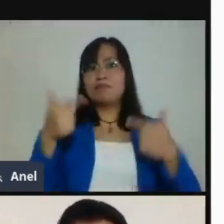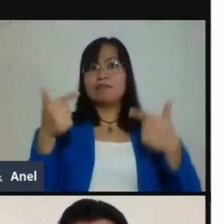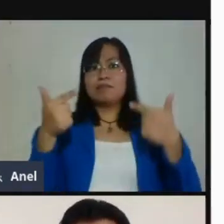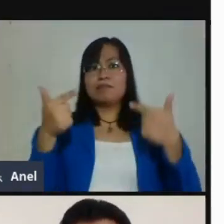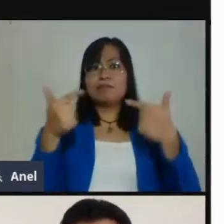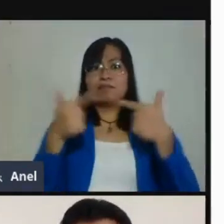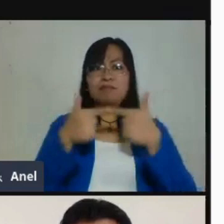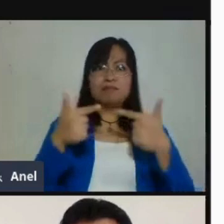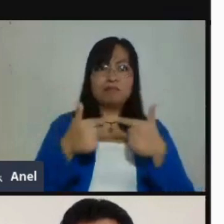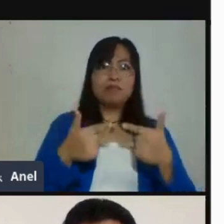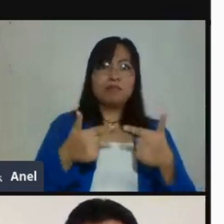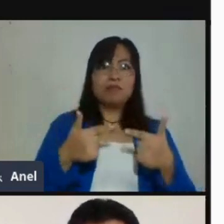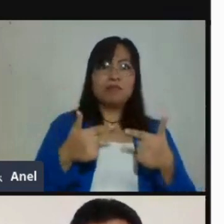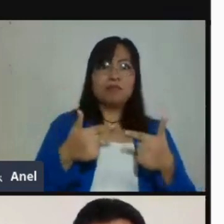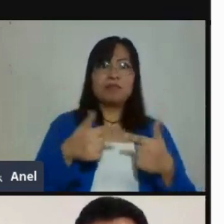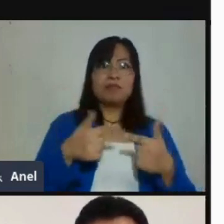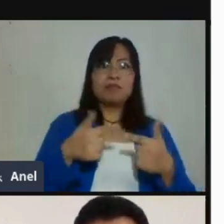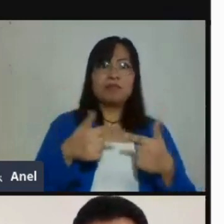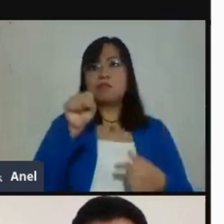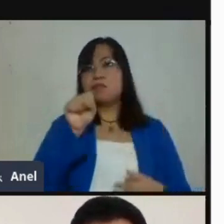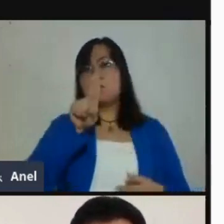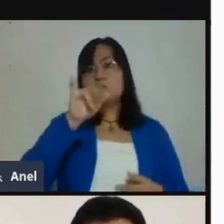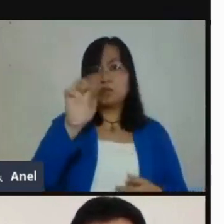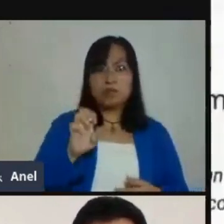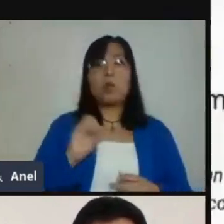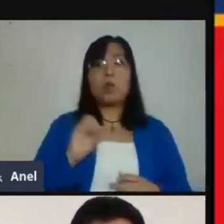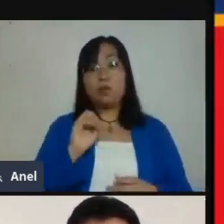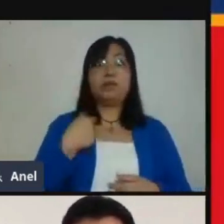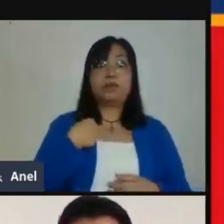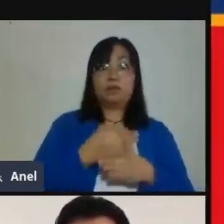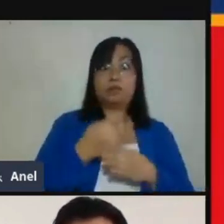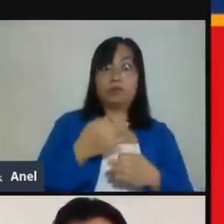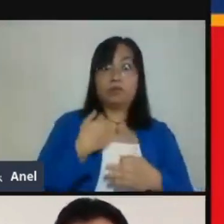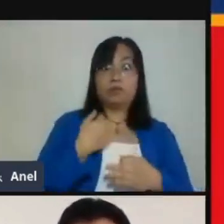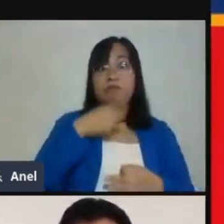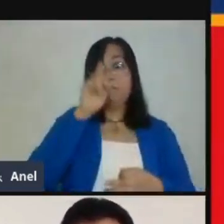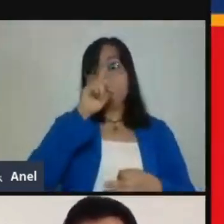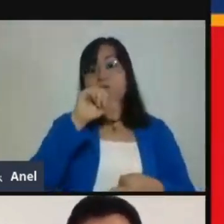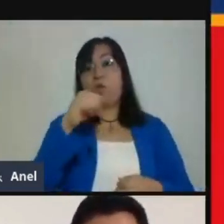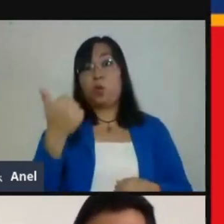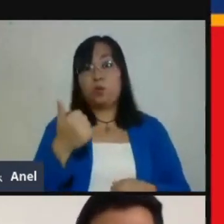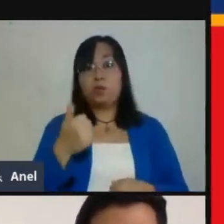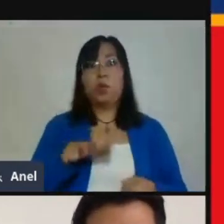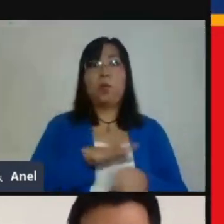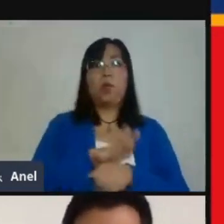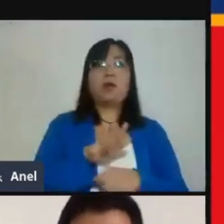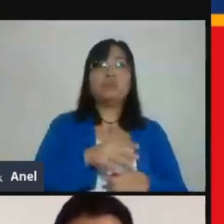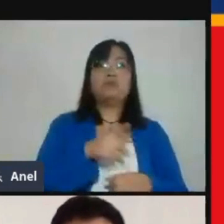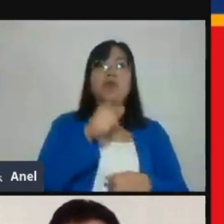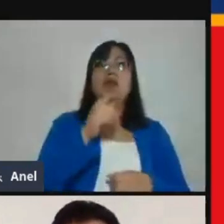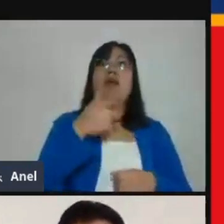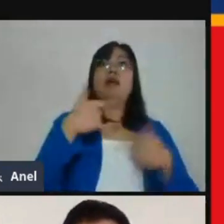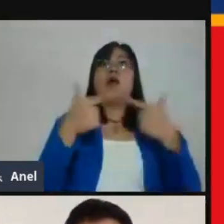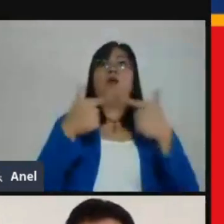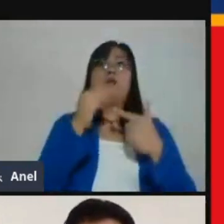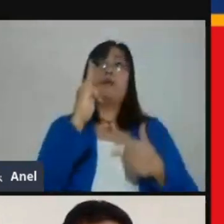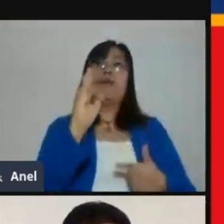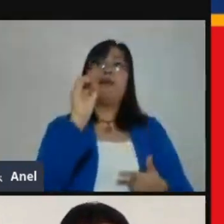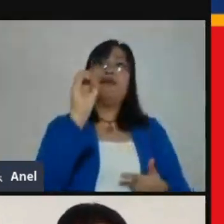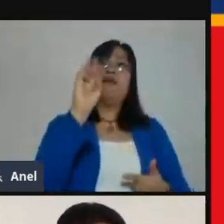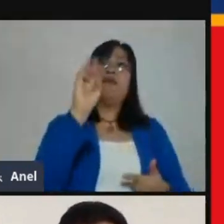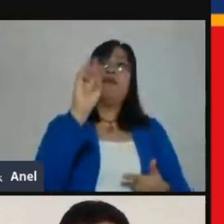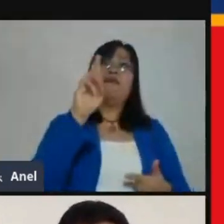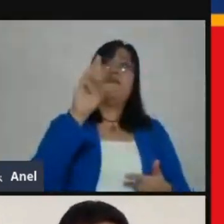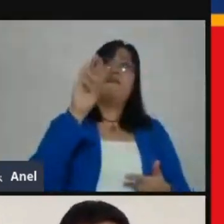pues yo les recomiendo utilizar formularios de Google. Por ejemplo, nosotros en su momento, aquí están